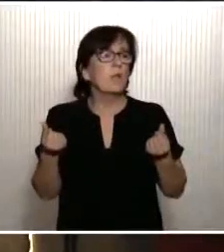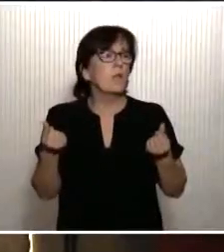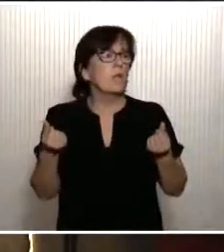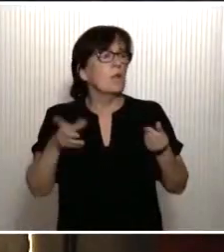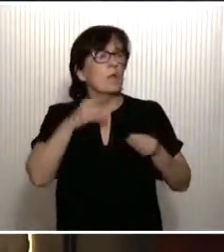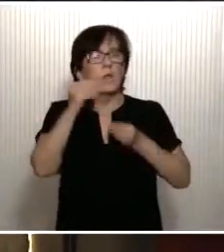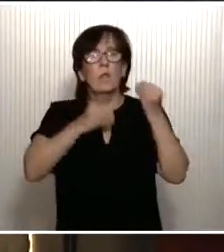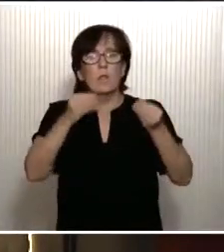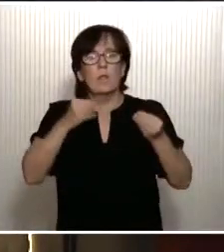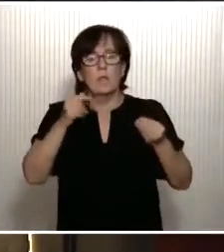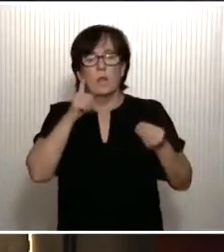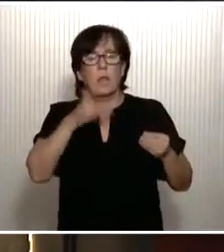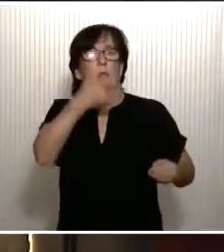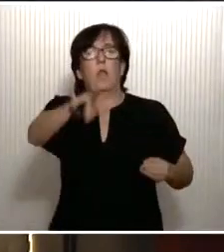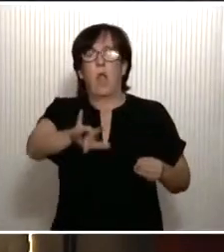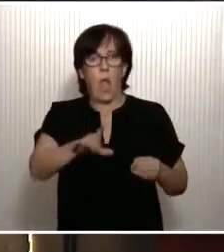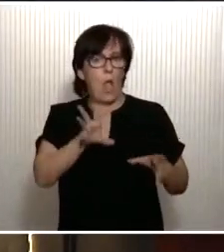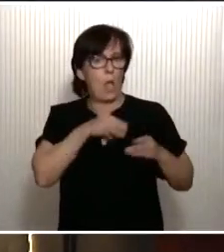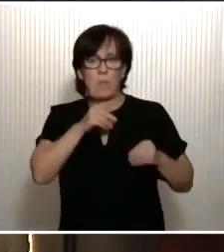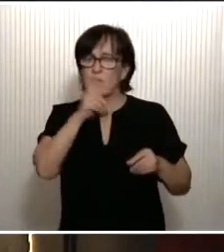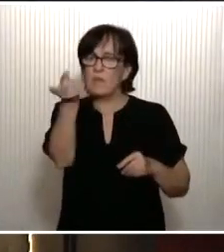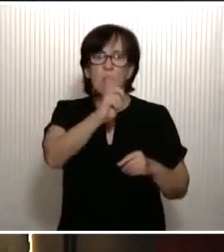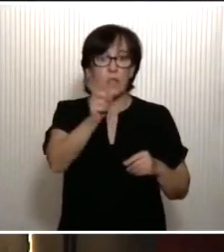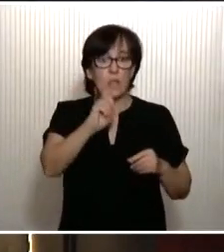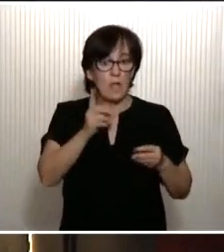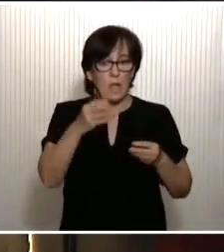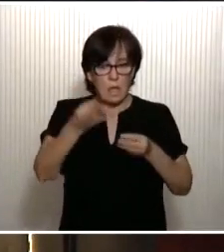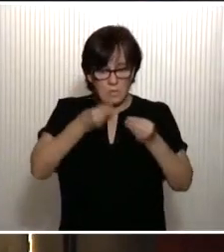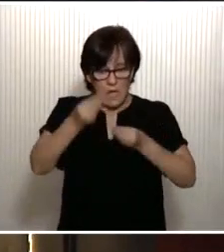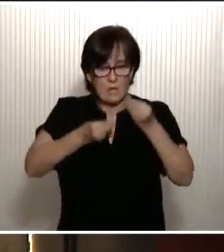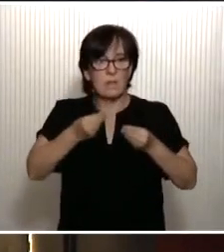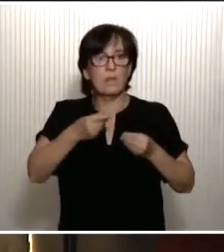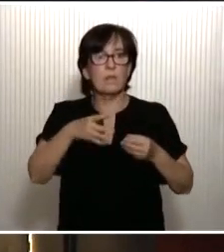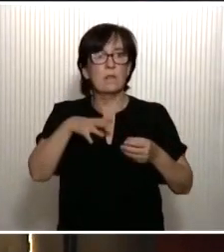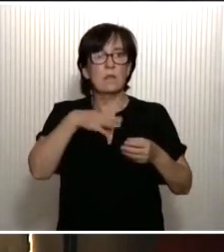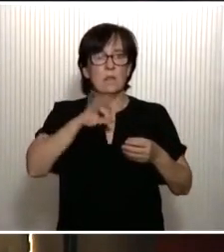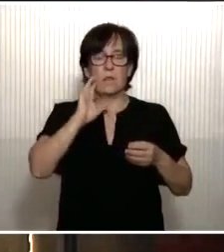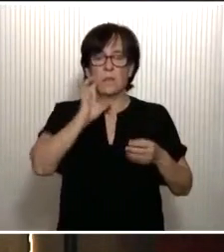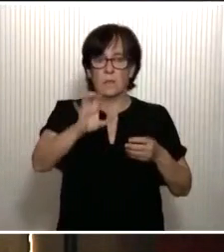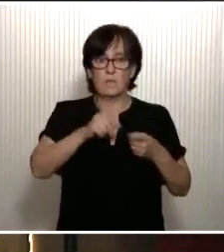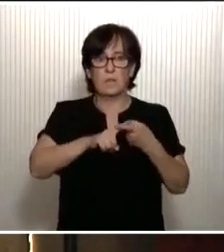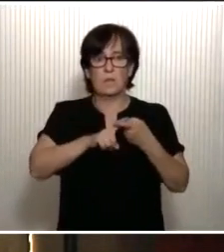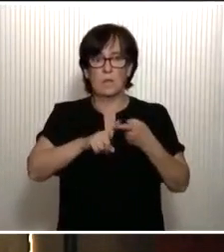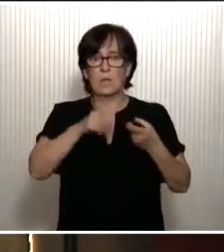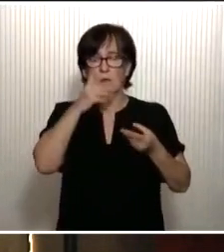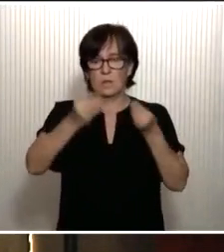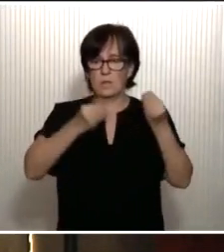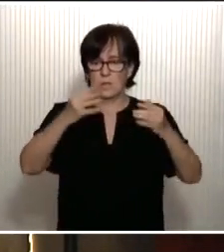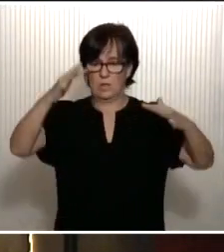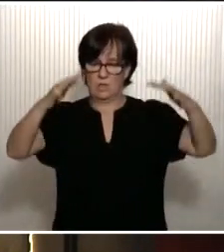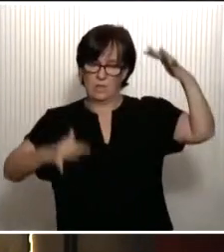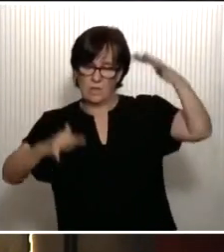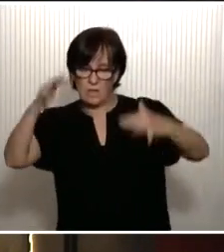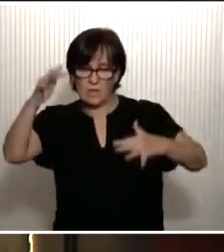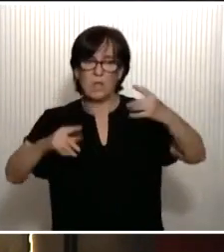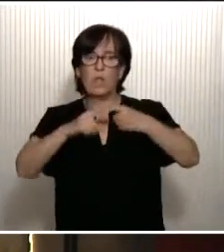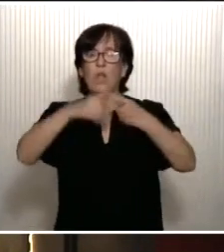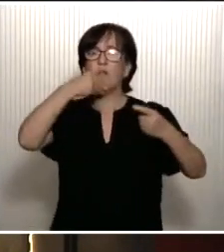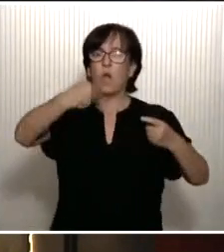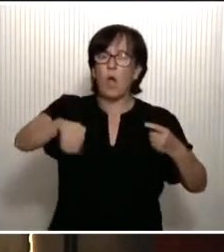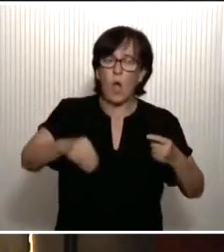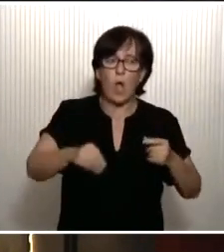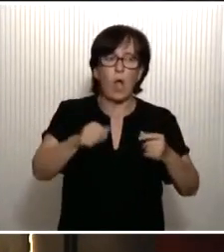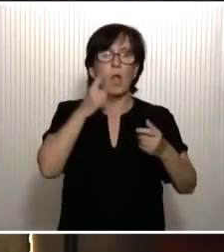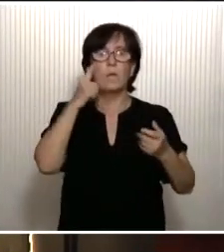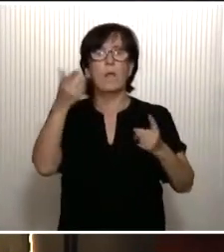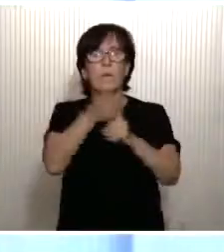disección autocomplaciente de todo lo que tenemos por hacer en nuestro país. Ahí está la desigualdad, ahí está, por ejemplo, la falta de oportunidades de nuestros jóvenes, ahí